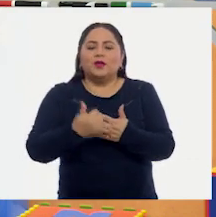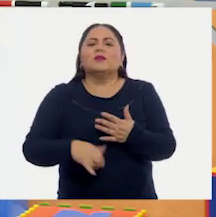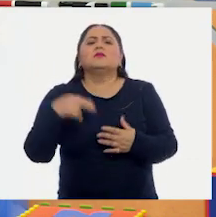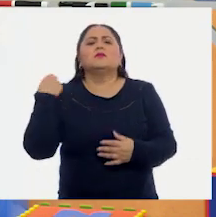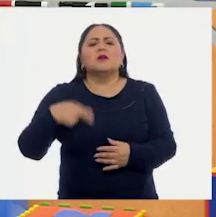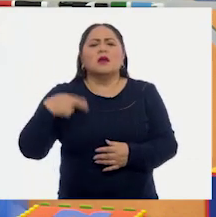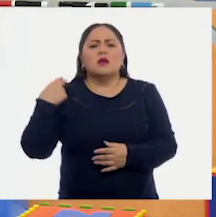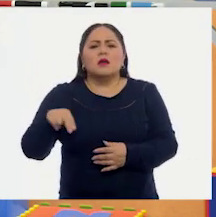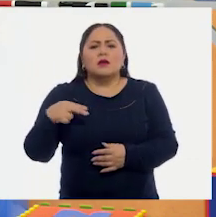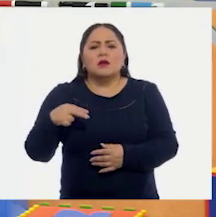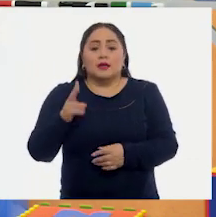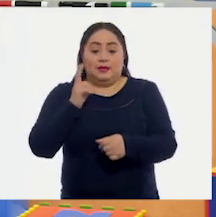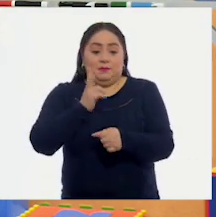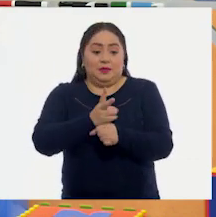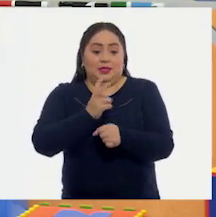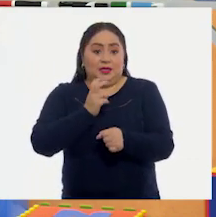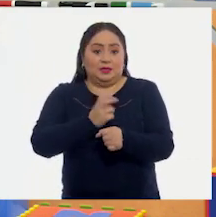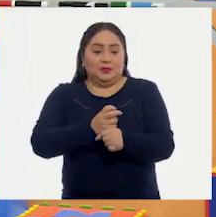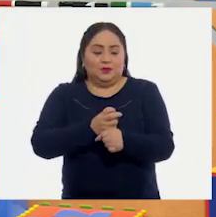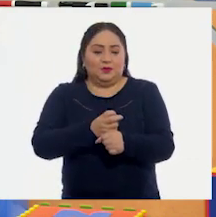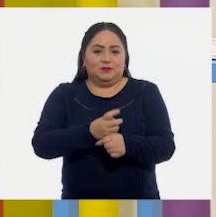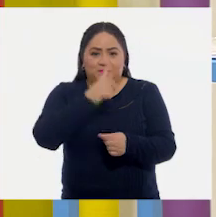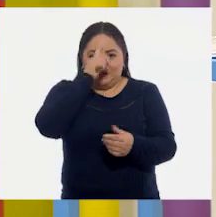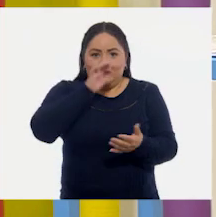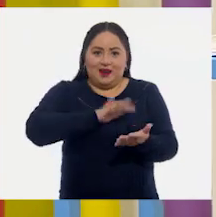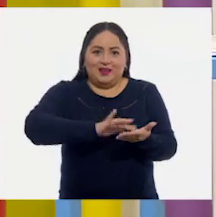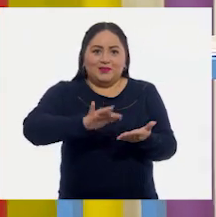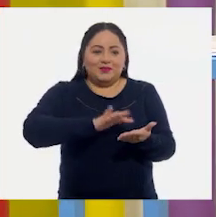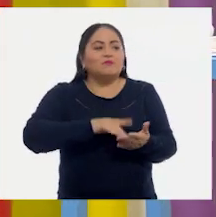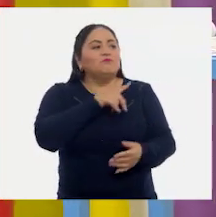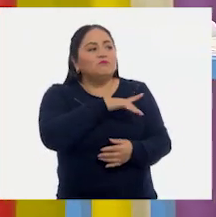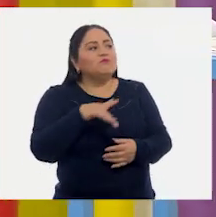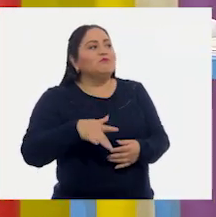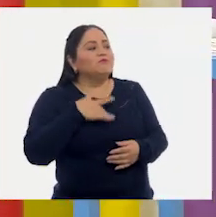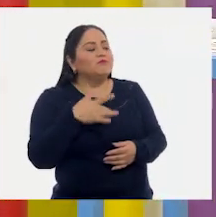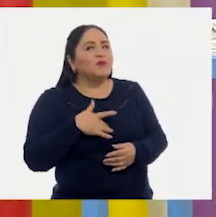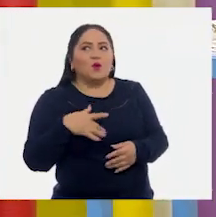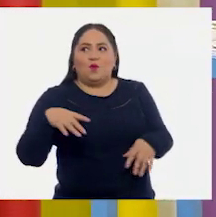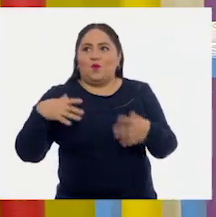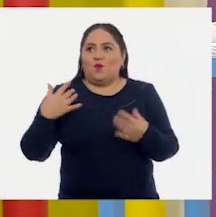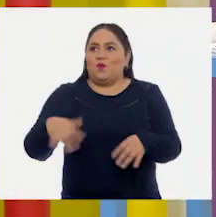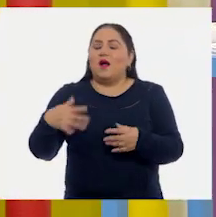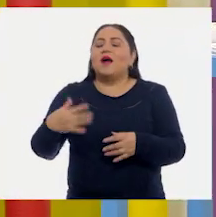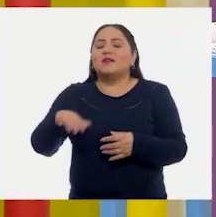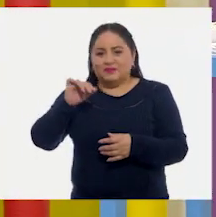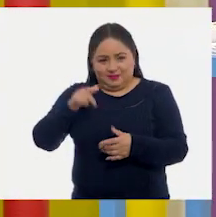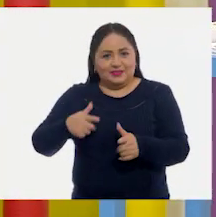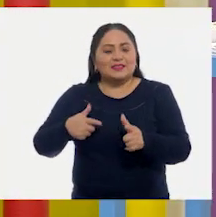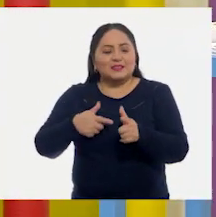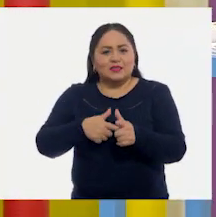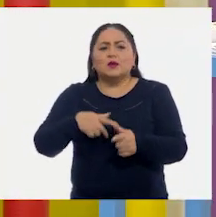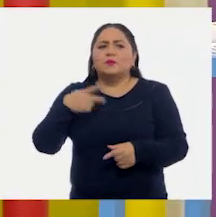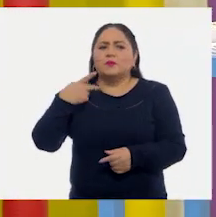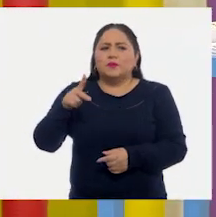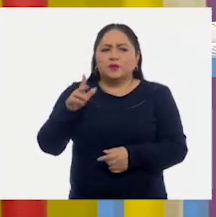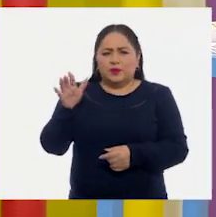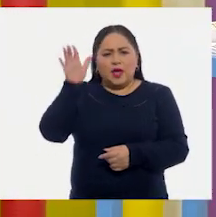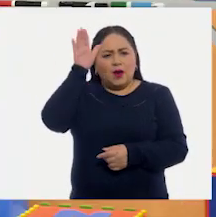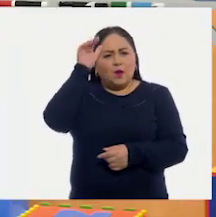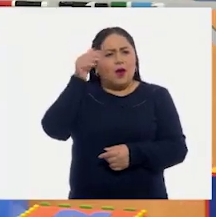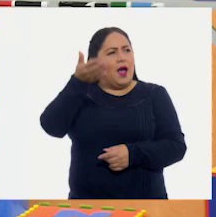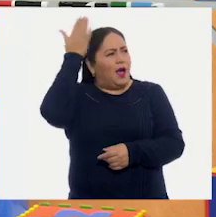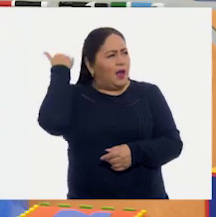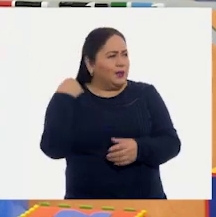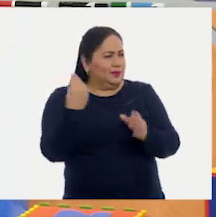se llama Invitación a la Lectura ¿Qué te parece? ¡Ah! ¡Vamos a darle seguimiento! ¿Te acuerdas que en una